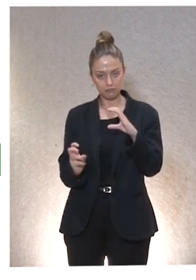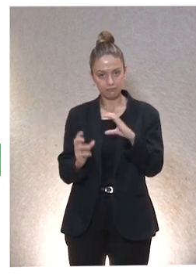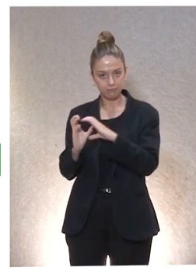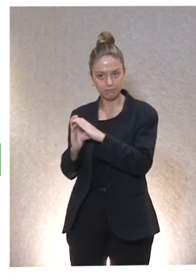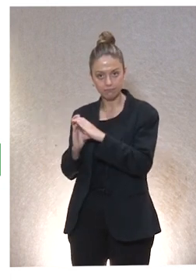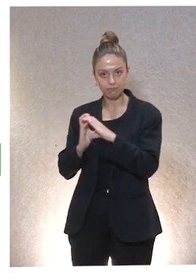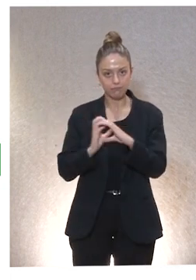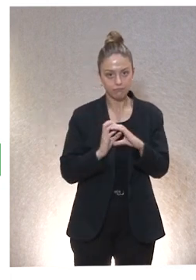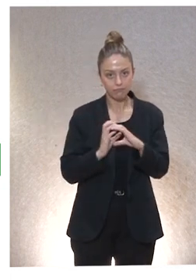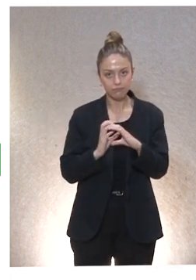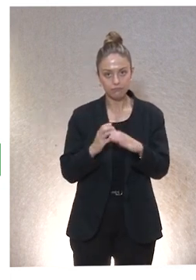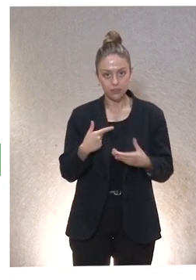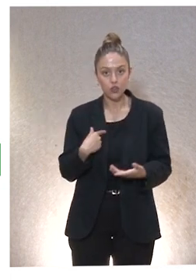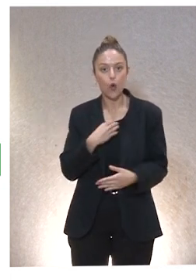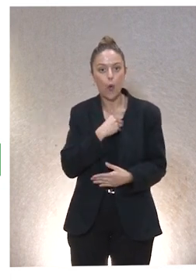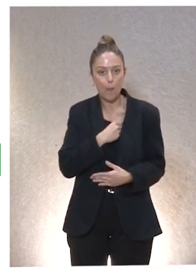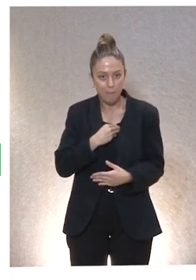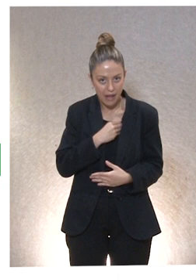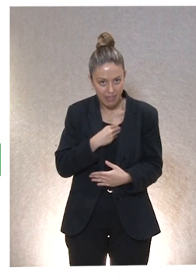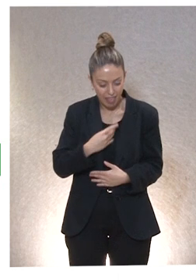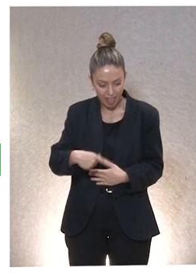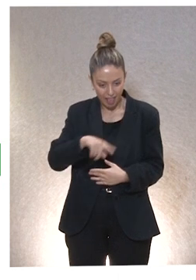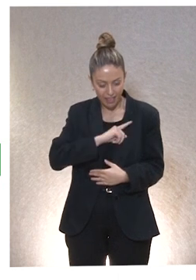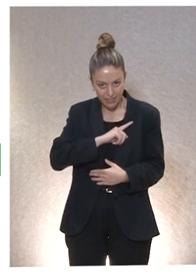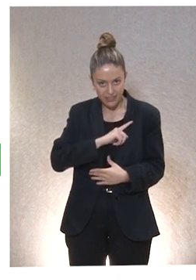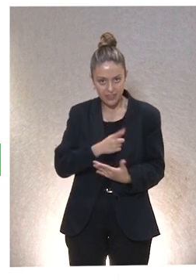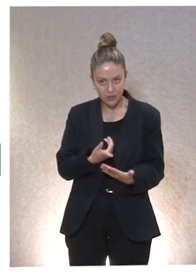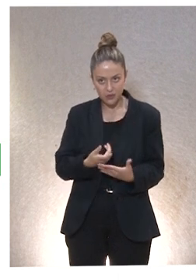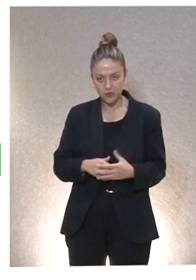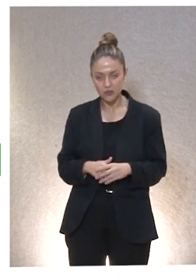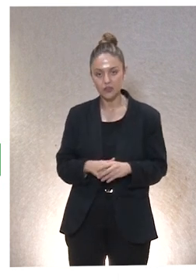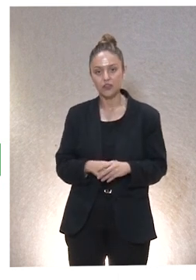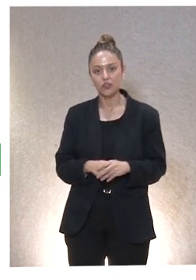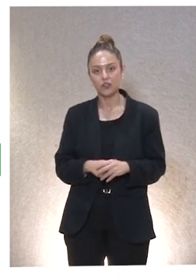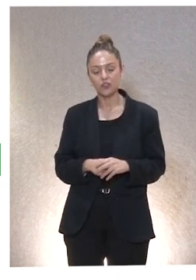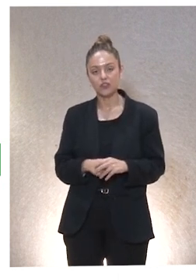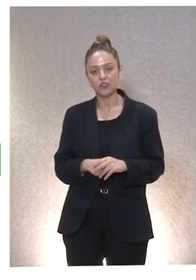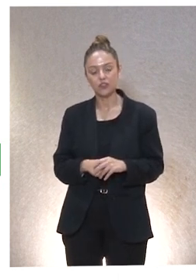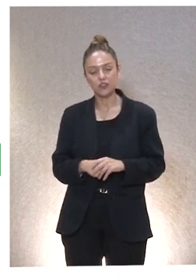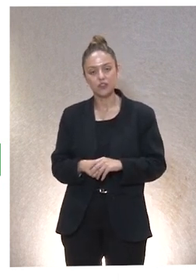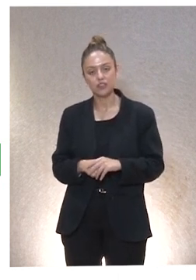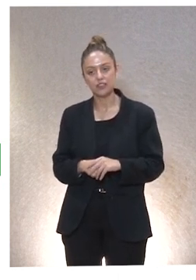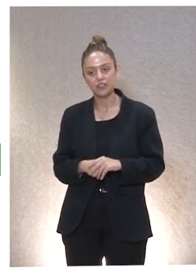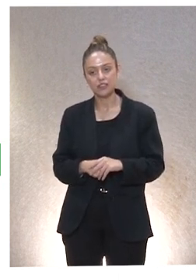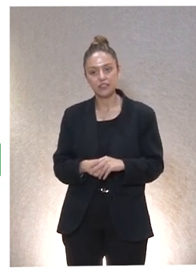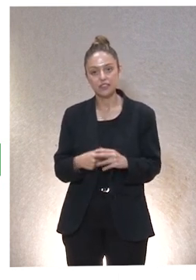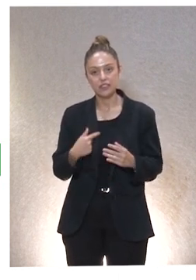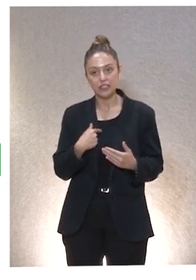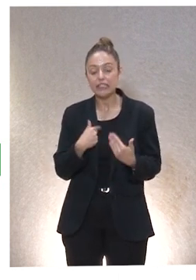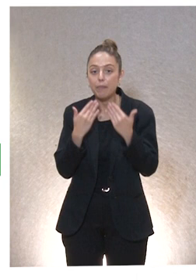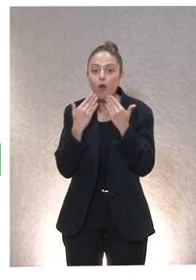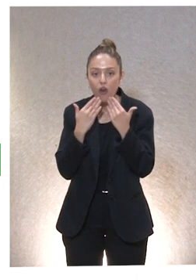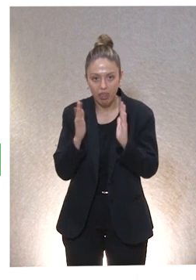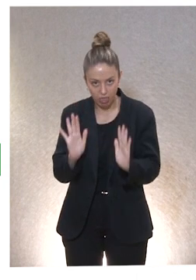que yo he sido el compadecido, vaya, no he sido el compadecedor, he sido el compadecido muy agradecidamente.